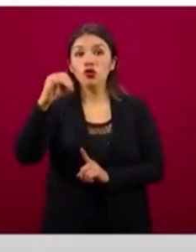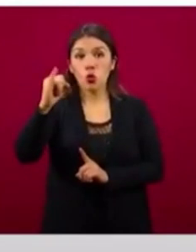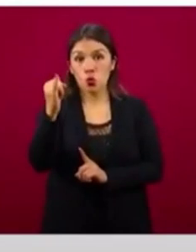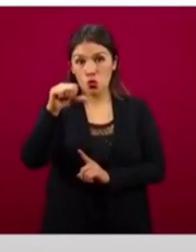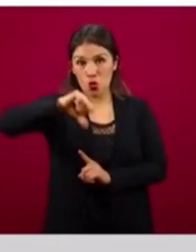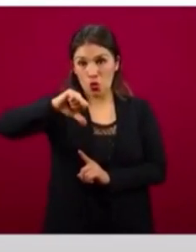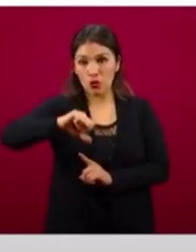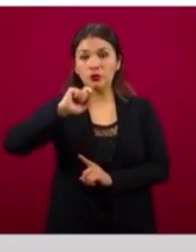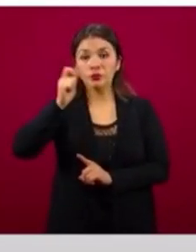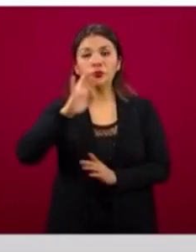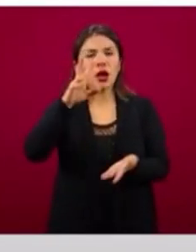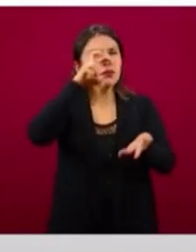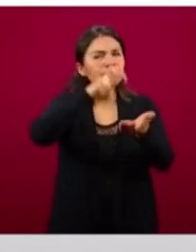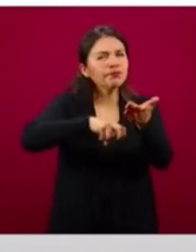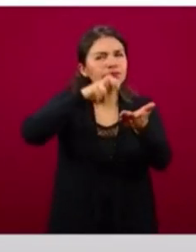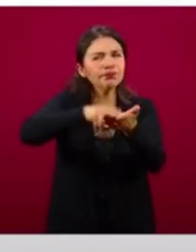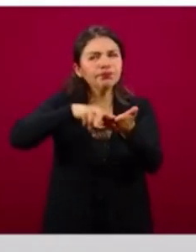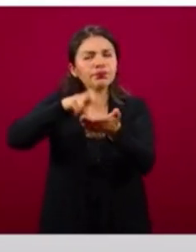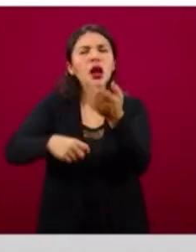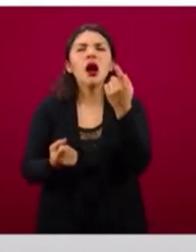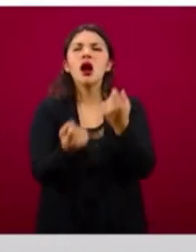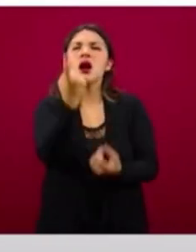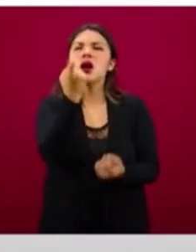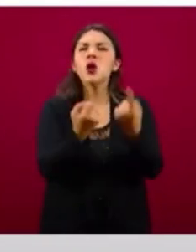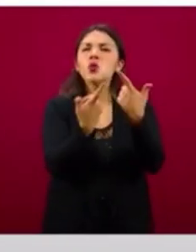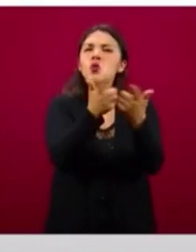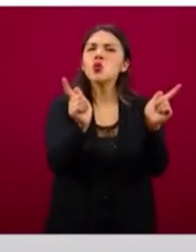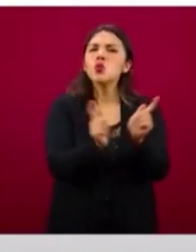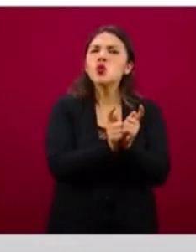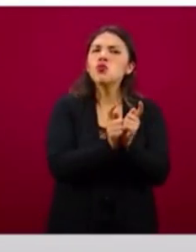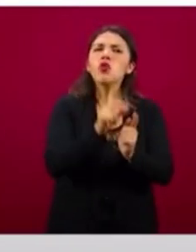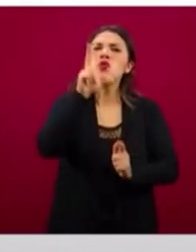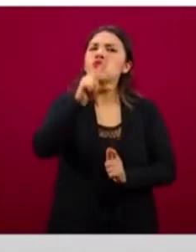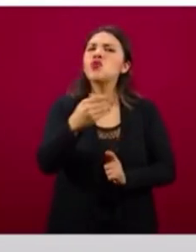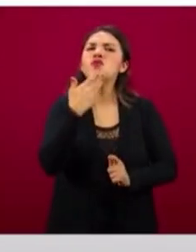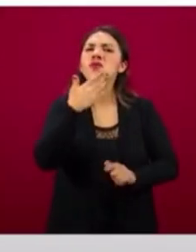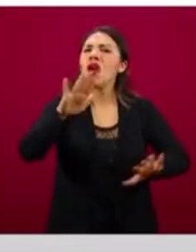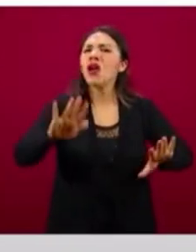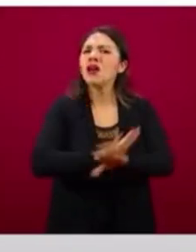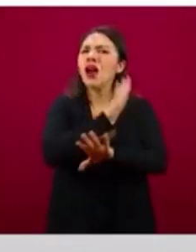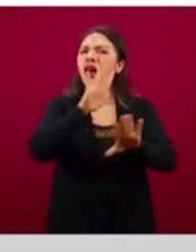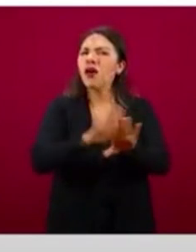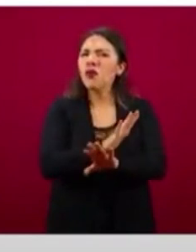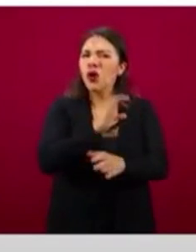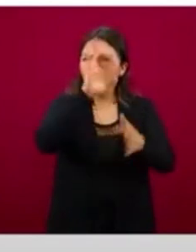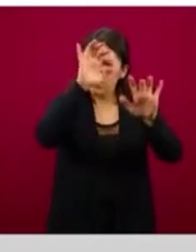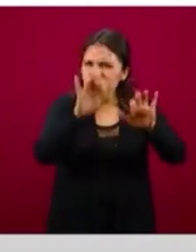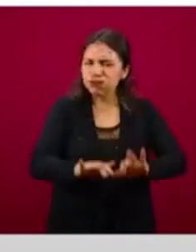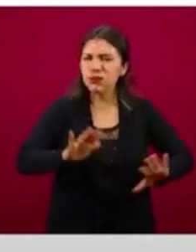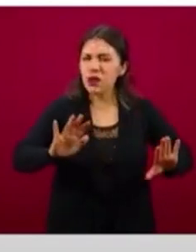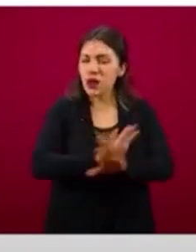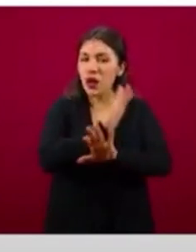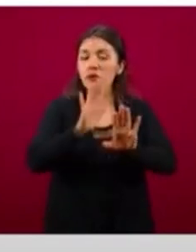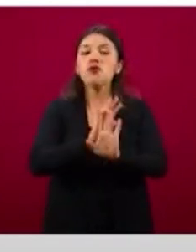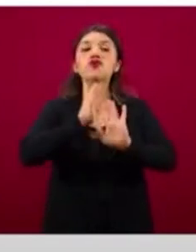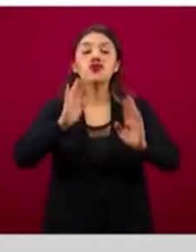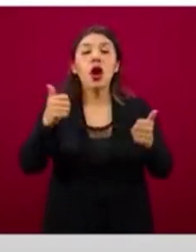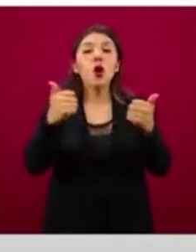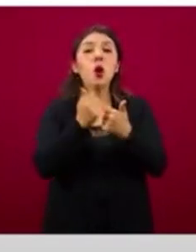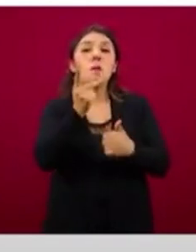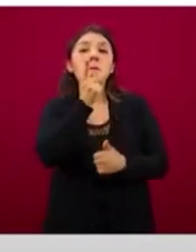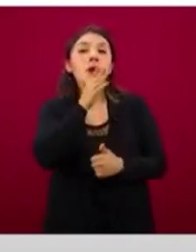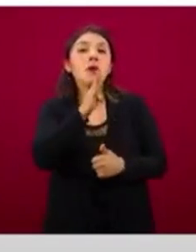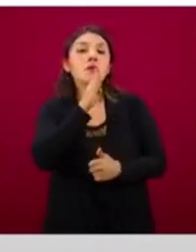corregir algunas comités que no estaban actualizados y directamente con los padres de